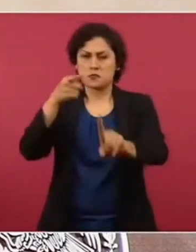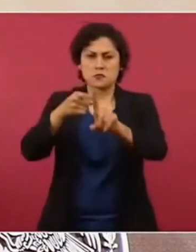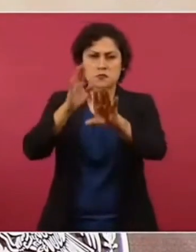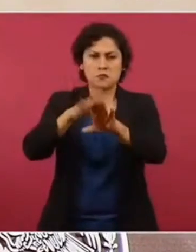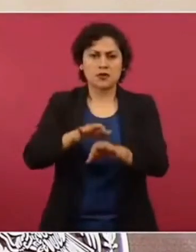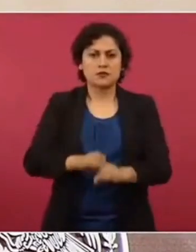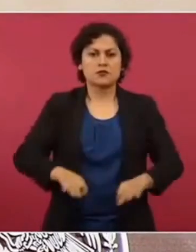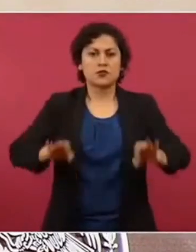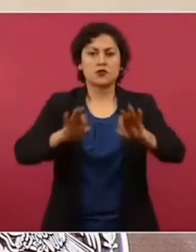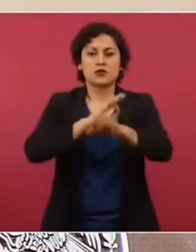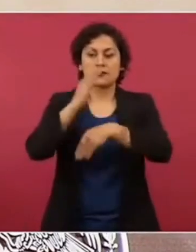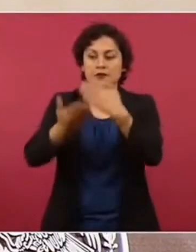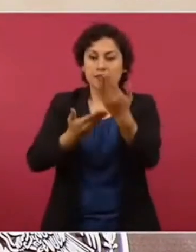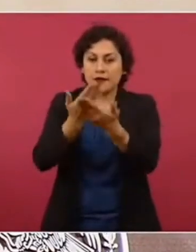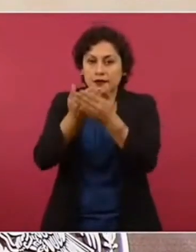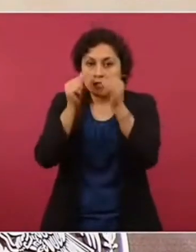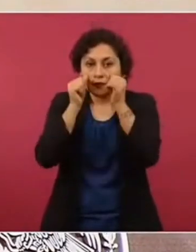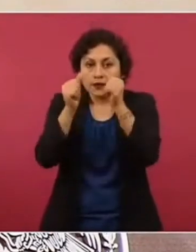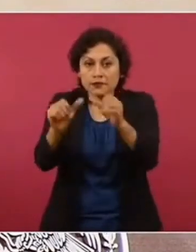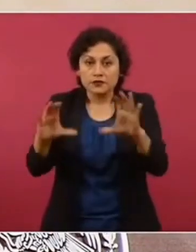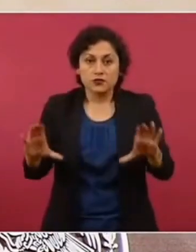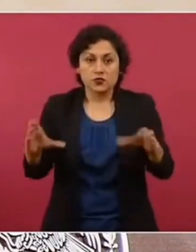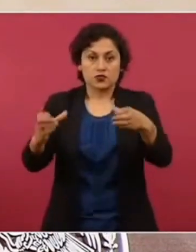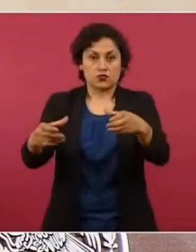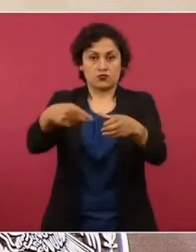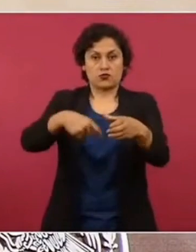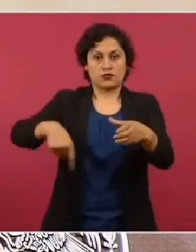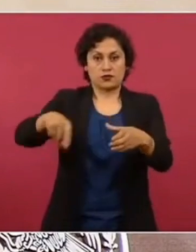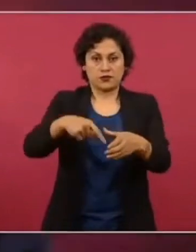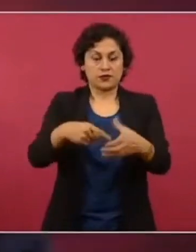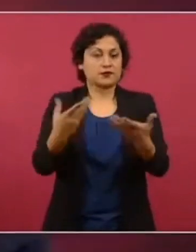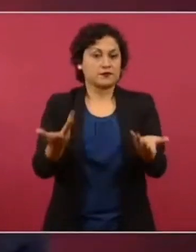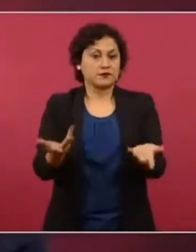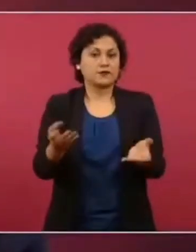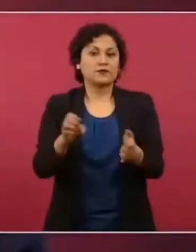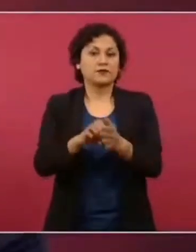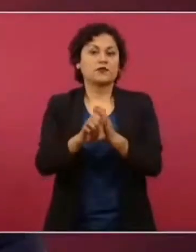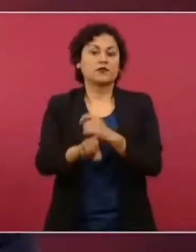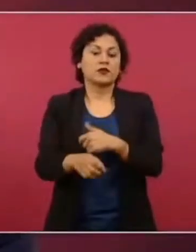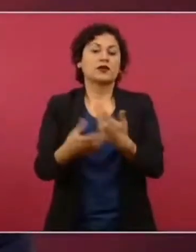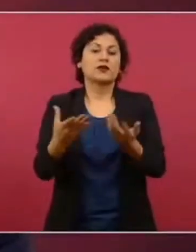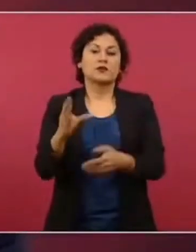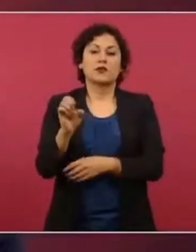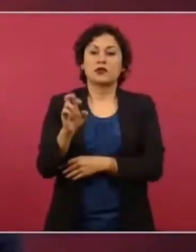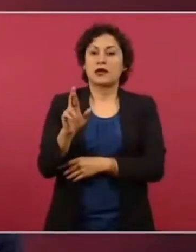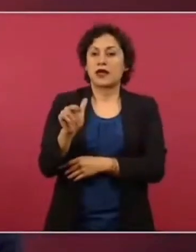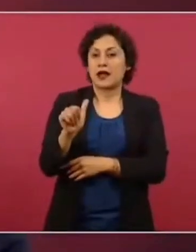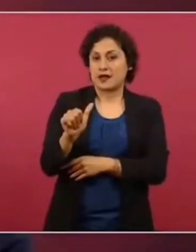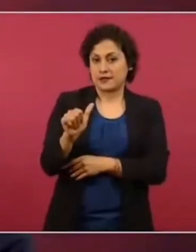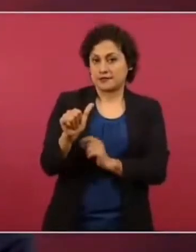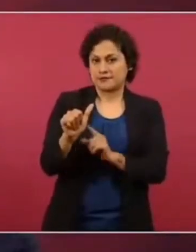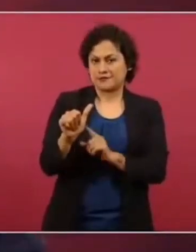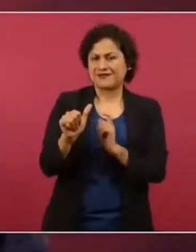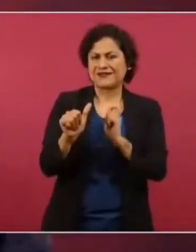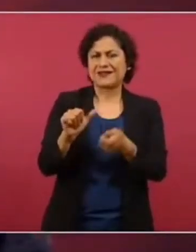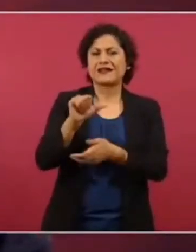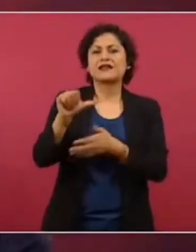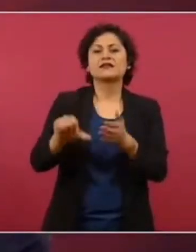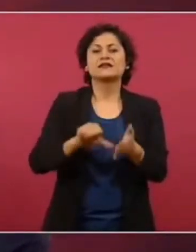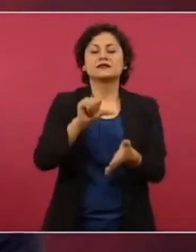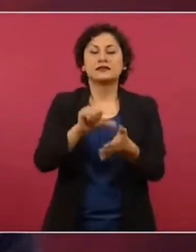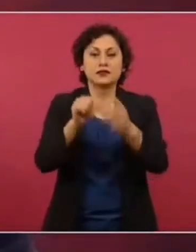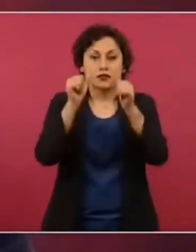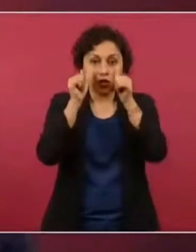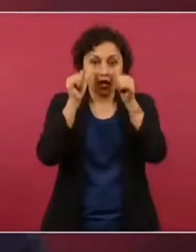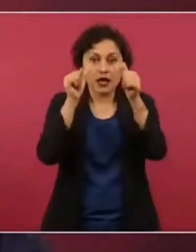espacio de acción comunitaria, lo que se conoce como CARA. Los CARA son centros de atención